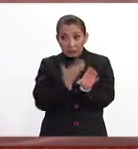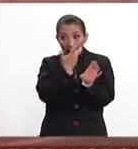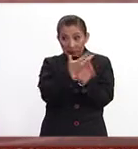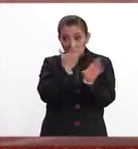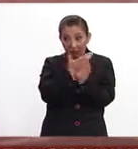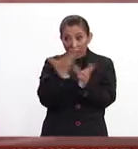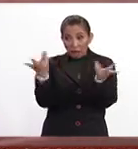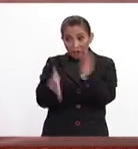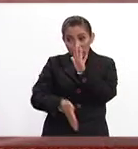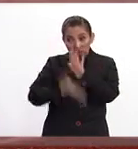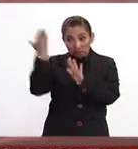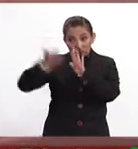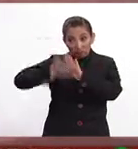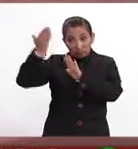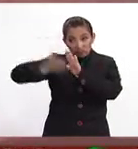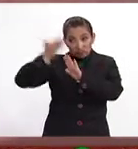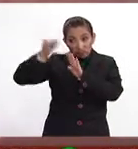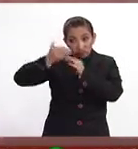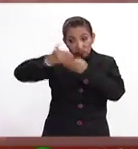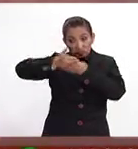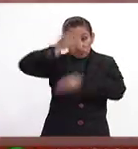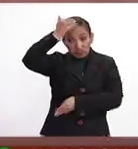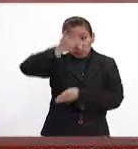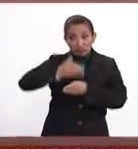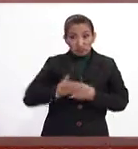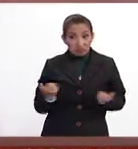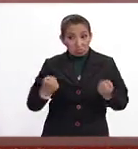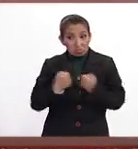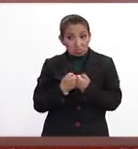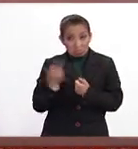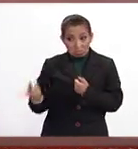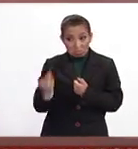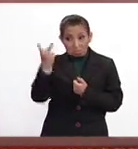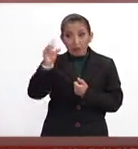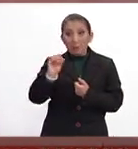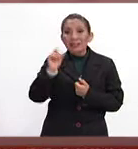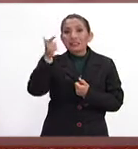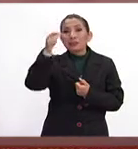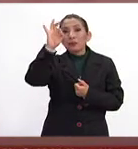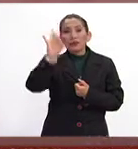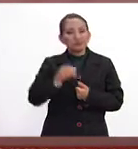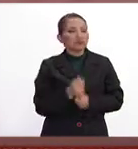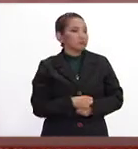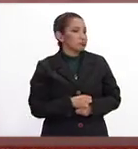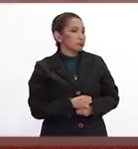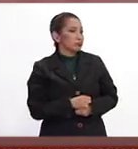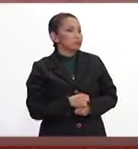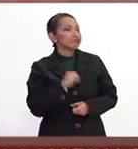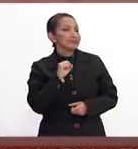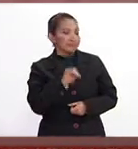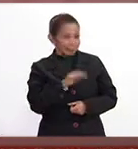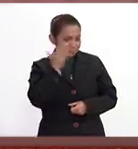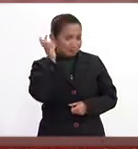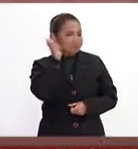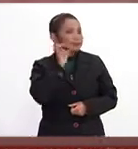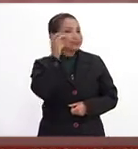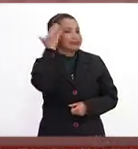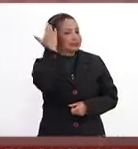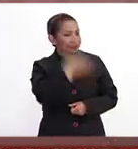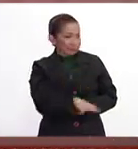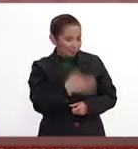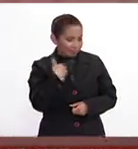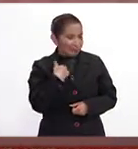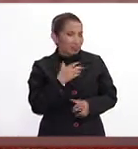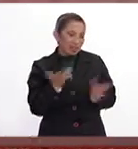de Estados Unidos, Donald Trump, de construir un muro. Esa es la pregunta. 97% dice, sí he escuchado. decir,